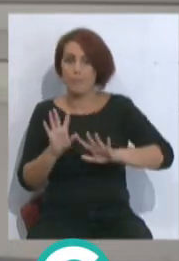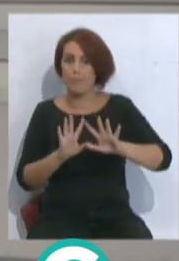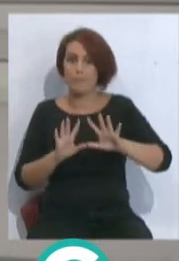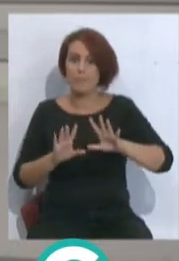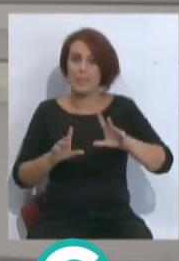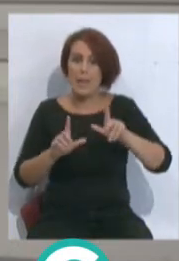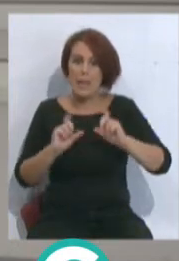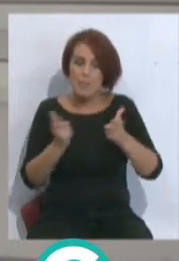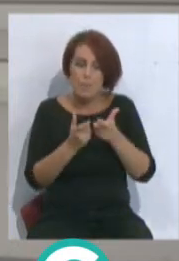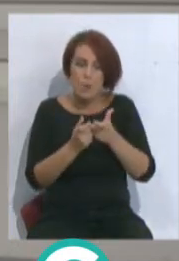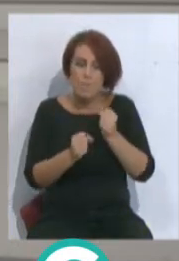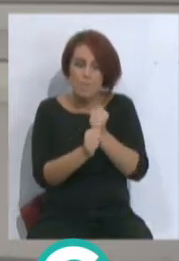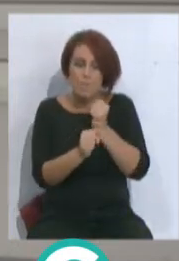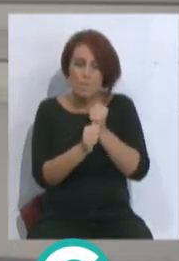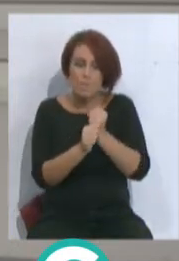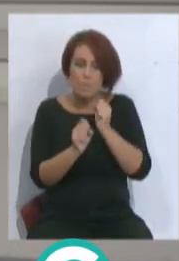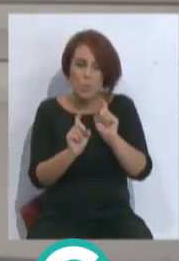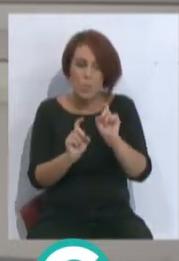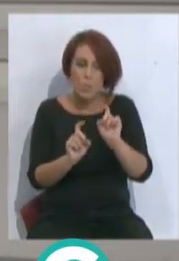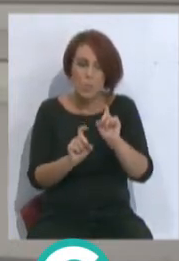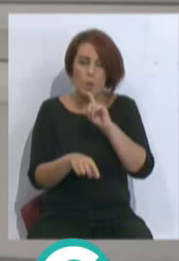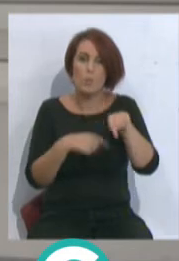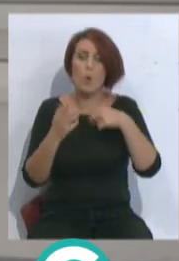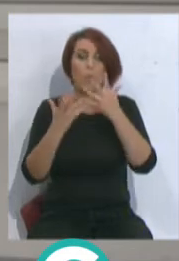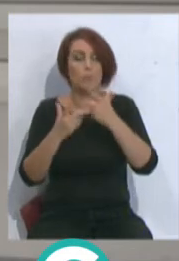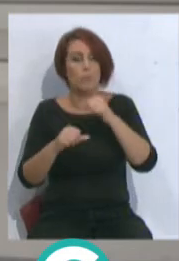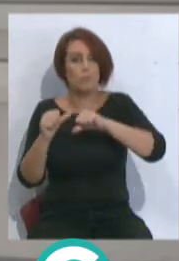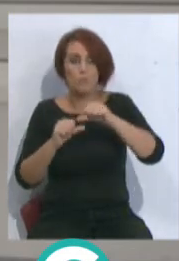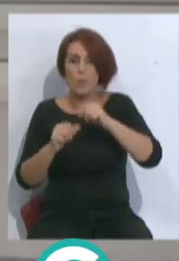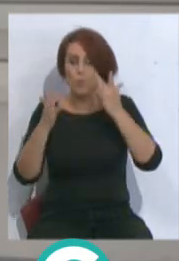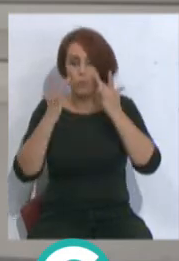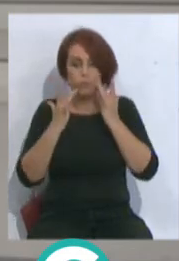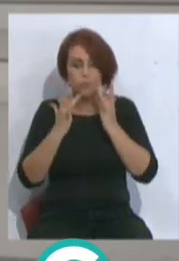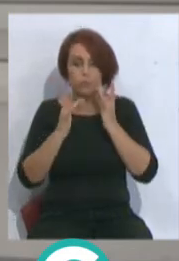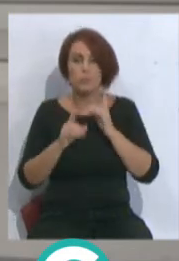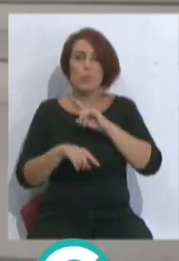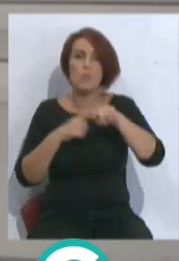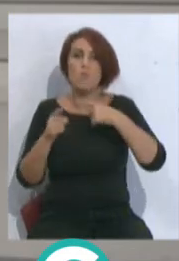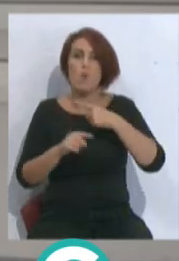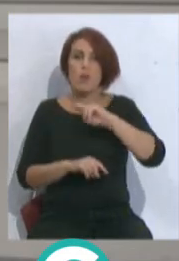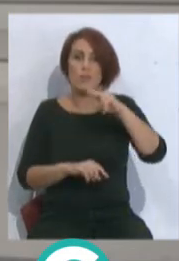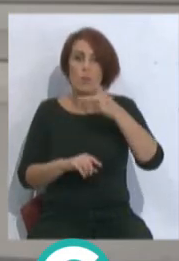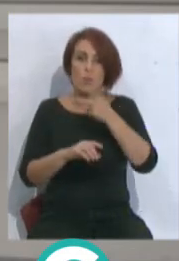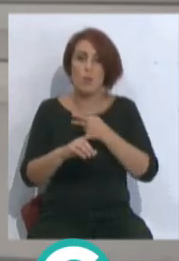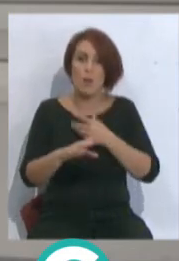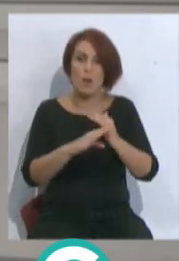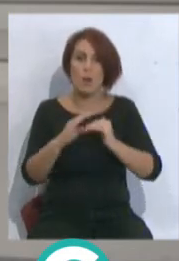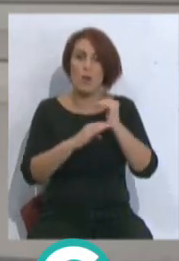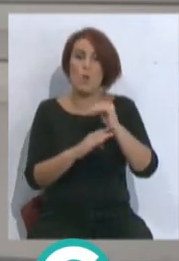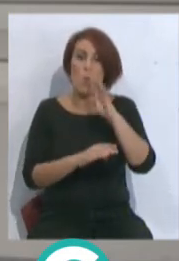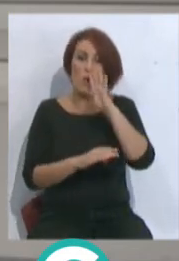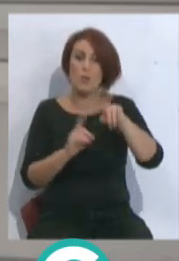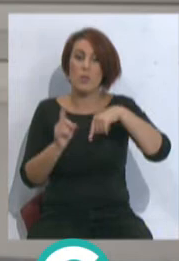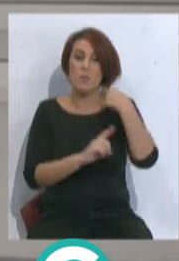equipo como un calcetín e hizo unos play-offs inmaculados y se subió a segunda división, cuatro años después hace lo